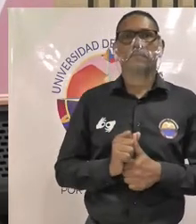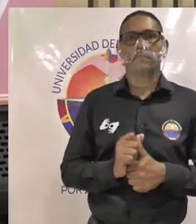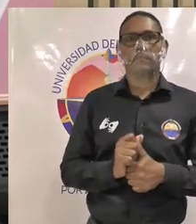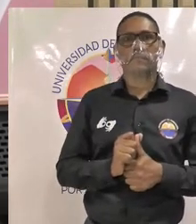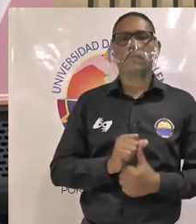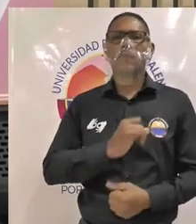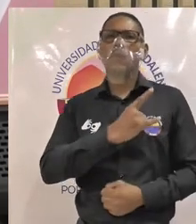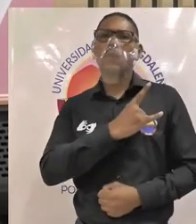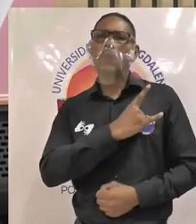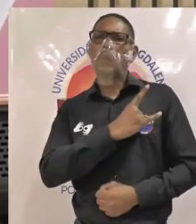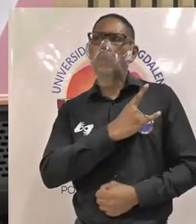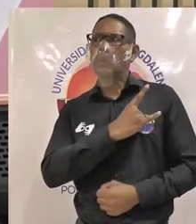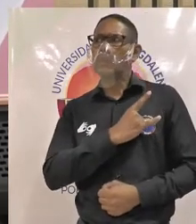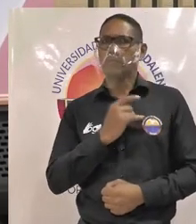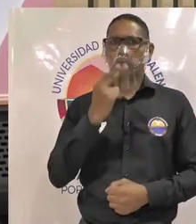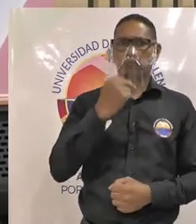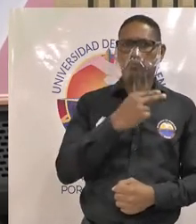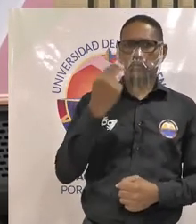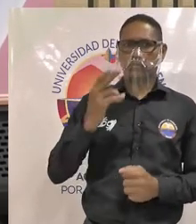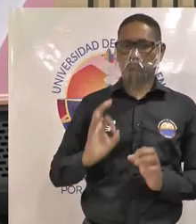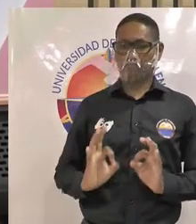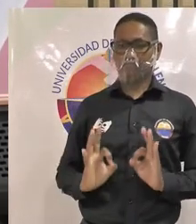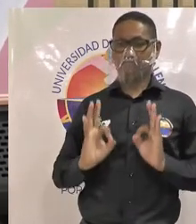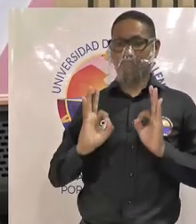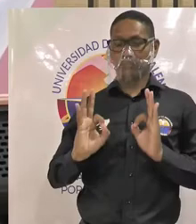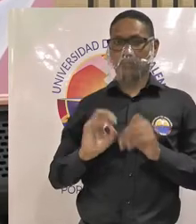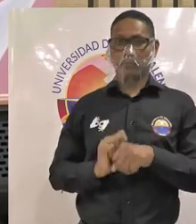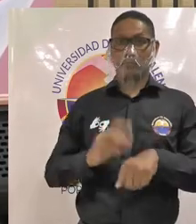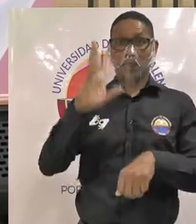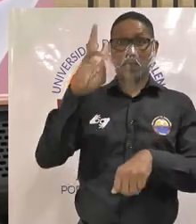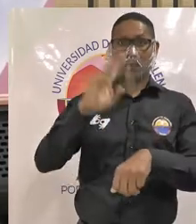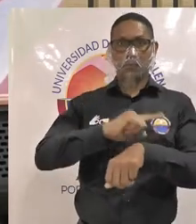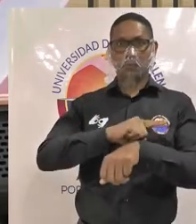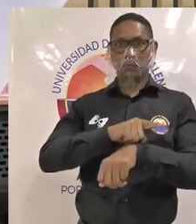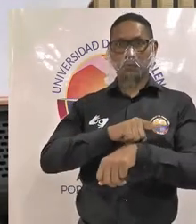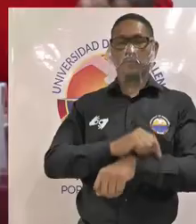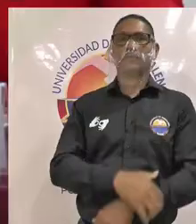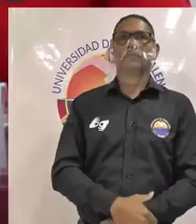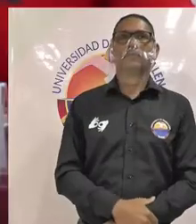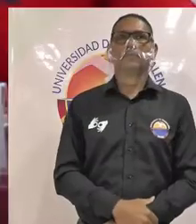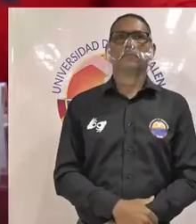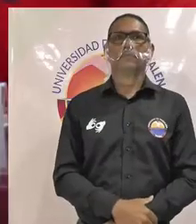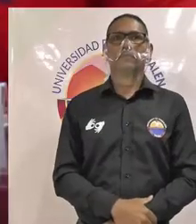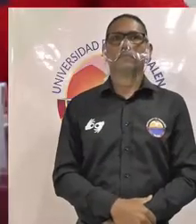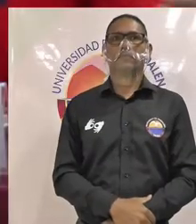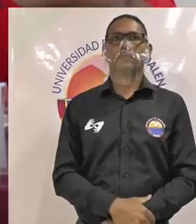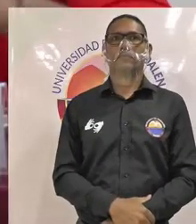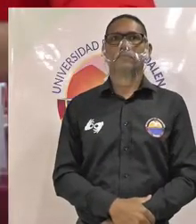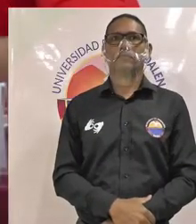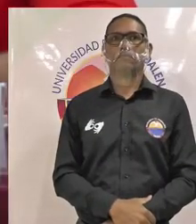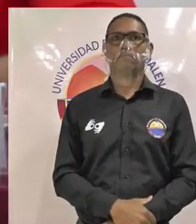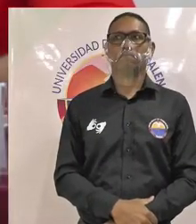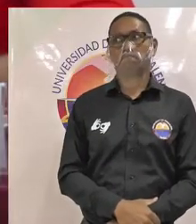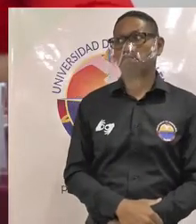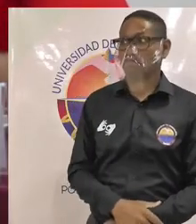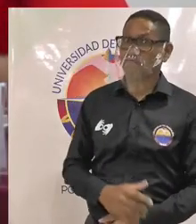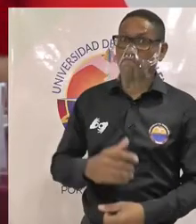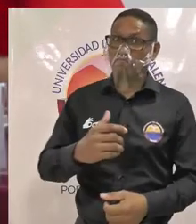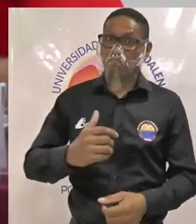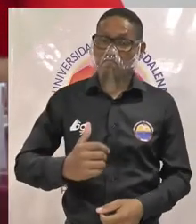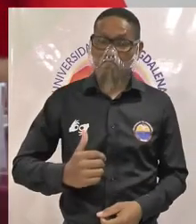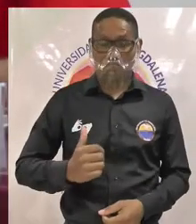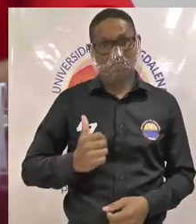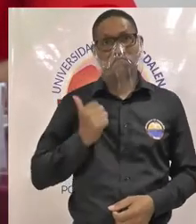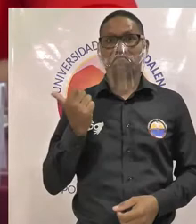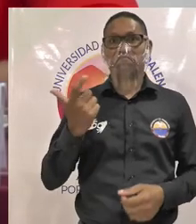Universidad comprometida con la calidad tres minutos Bueno, inicialmente quiero aprovechar un cordial